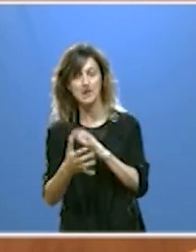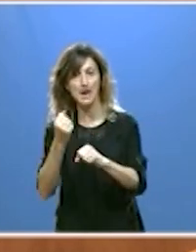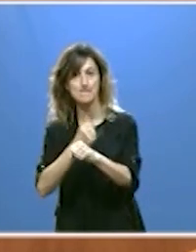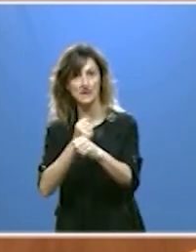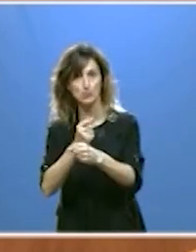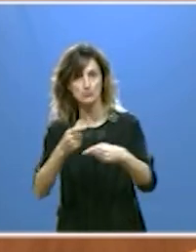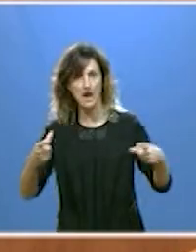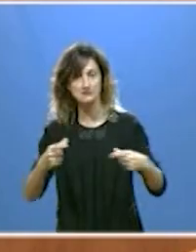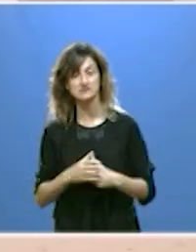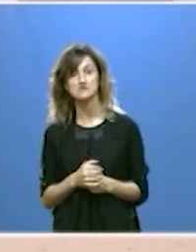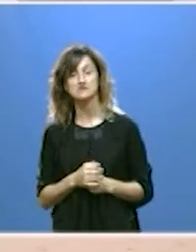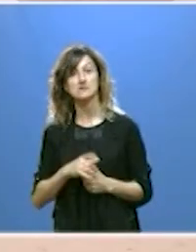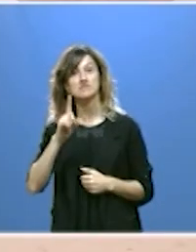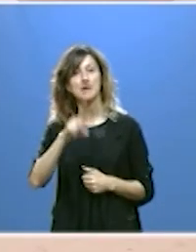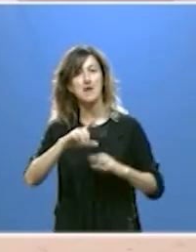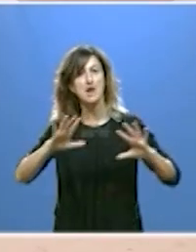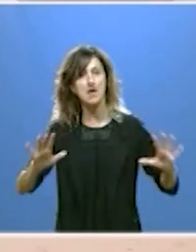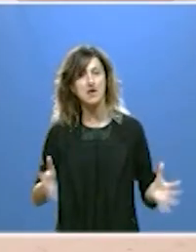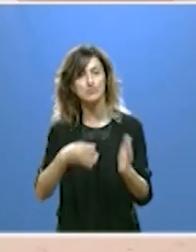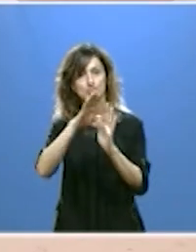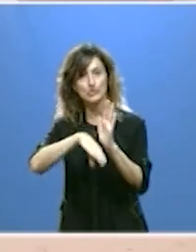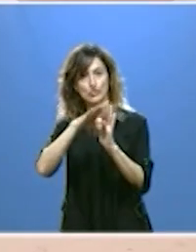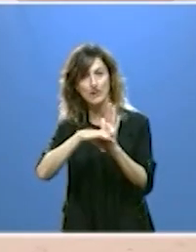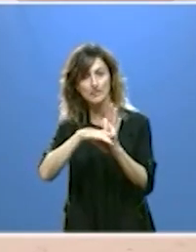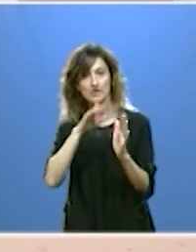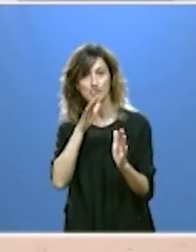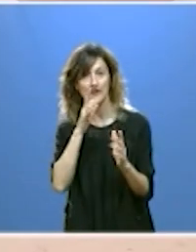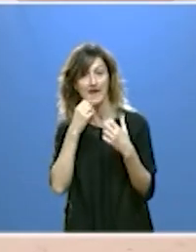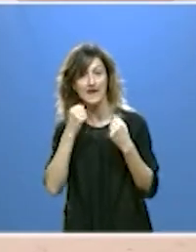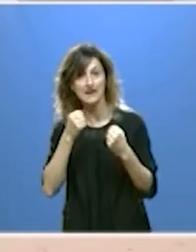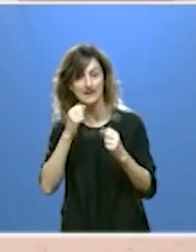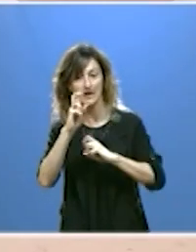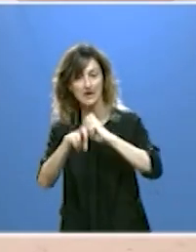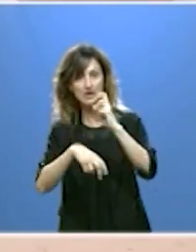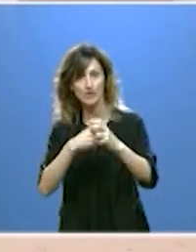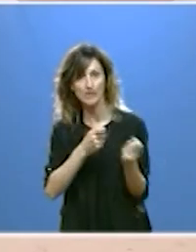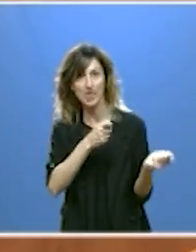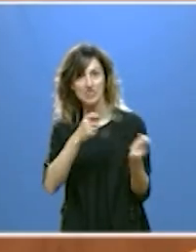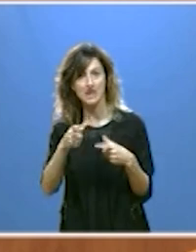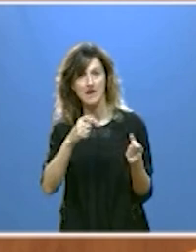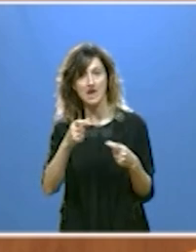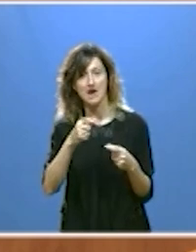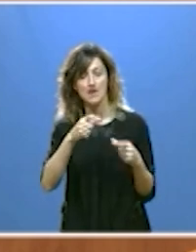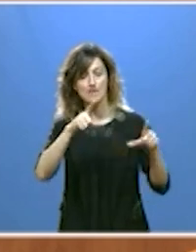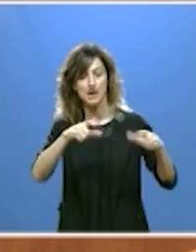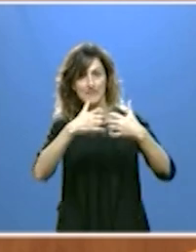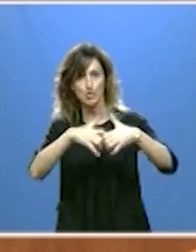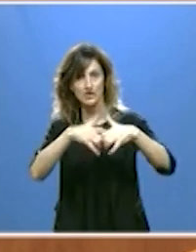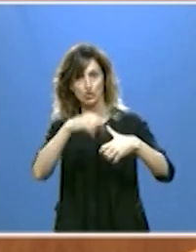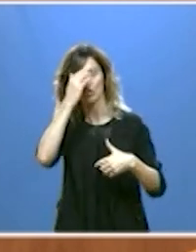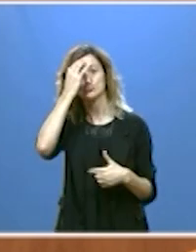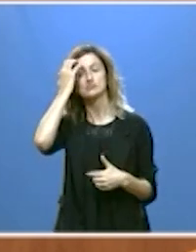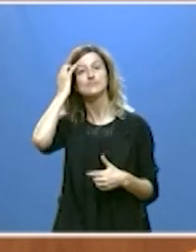y vamos a impulsar un programa para suministrar energía renovable a los polígonos industriales